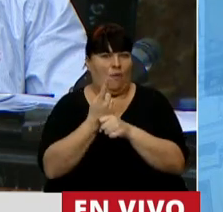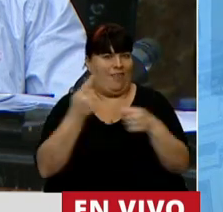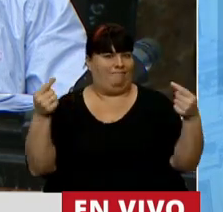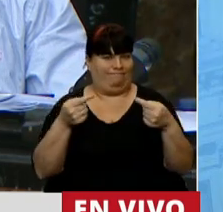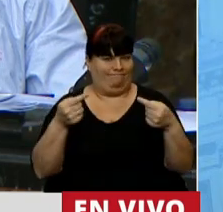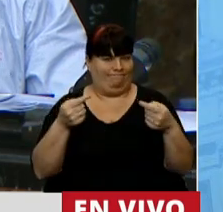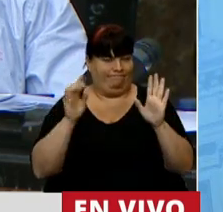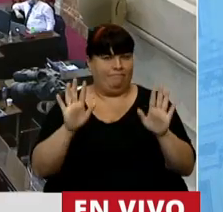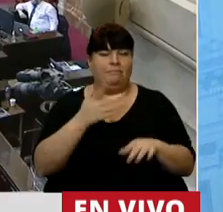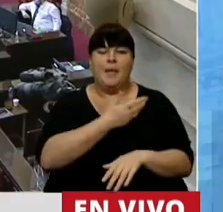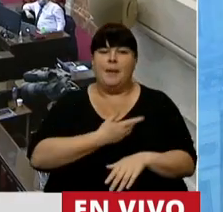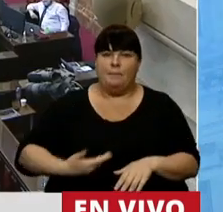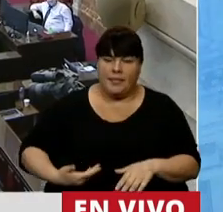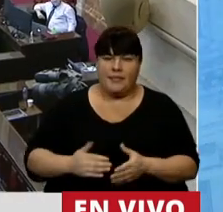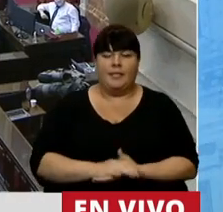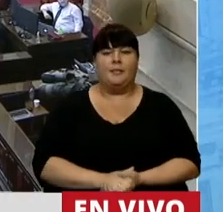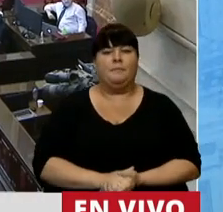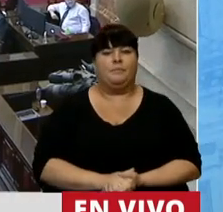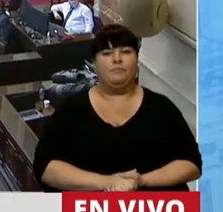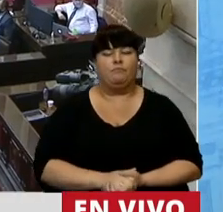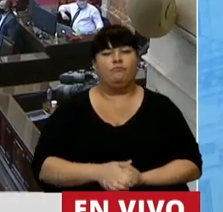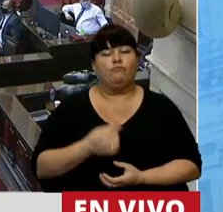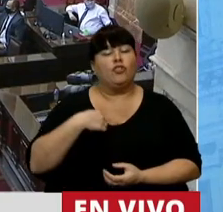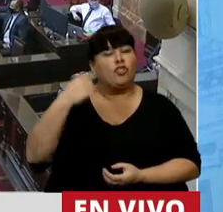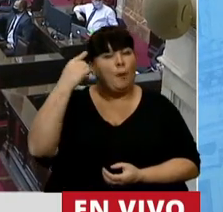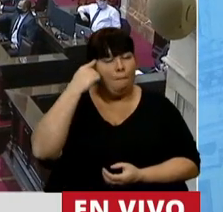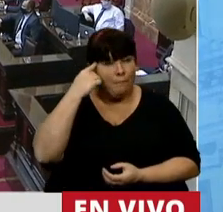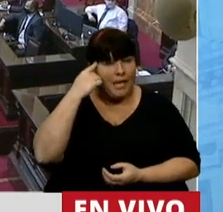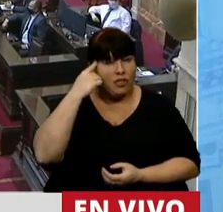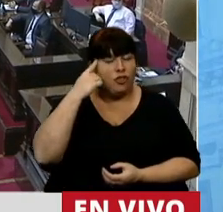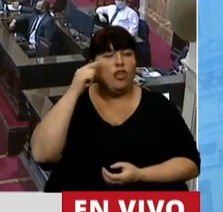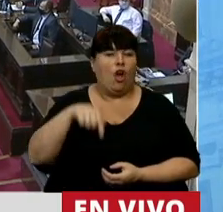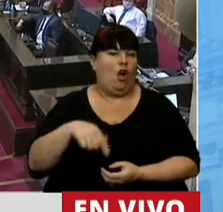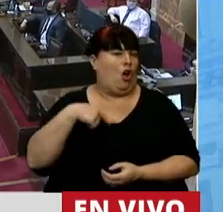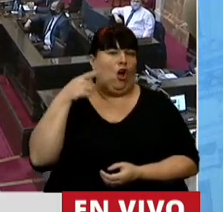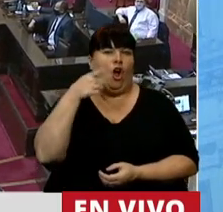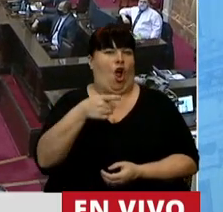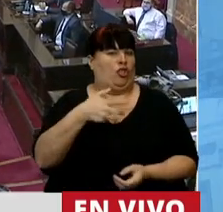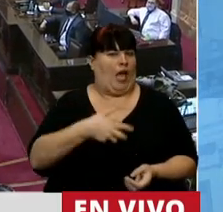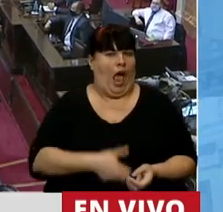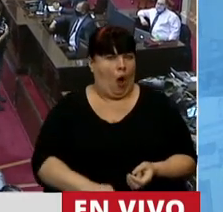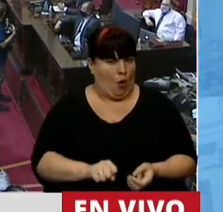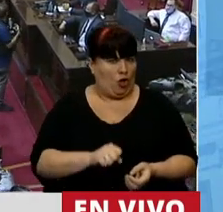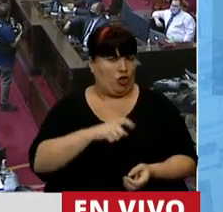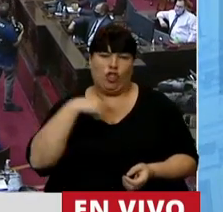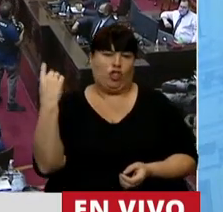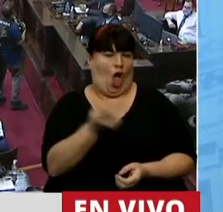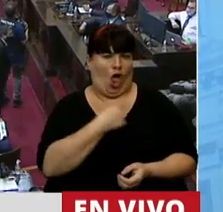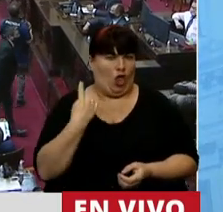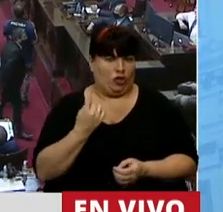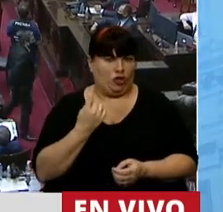Señor Presidente, creo que estamos en contra del aborto. Todos.